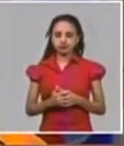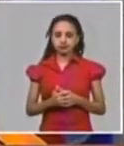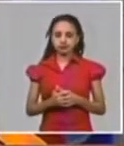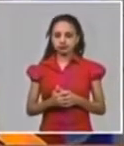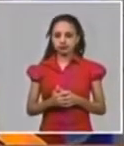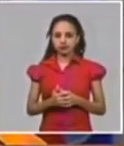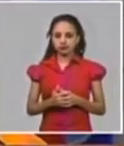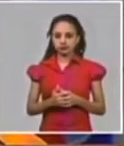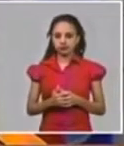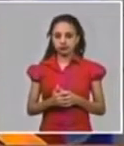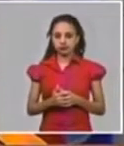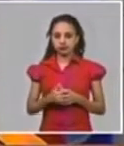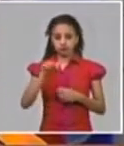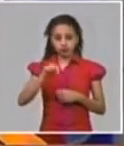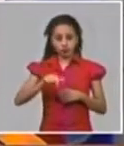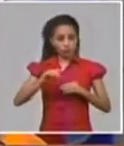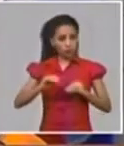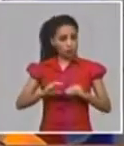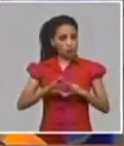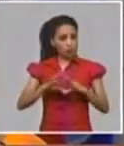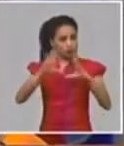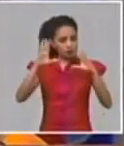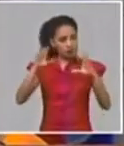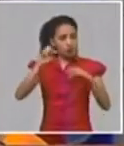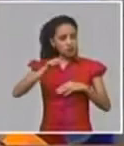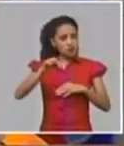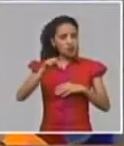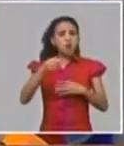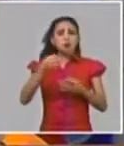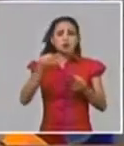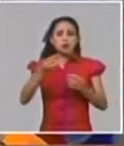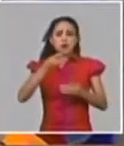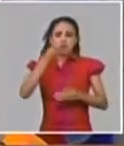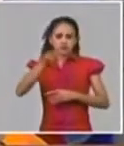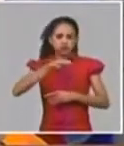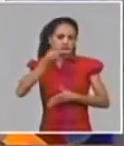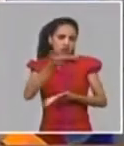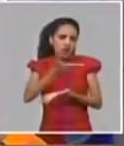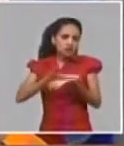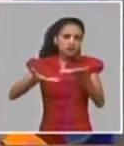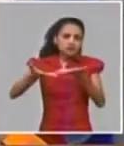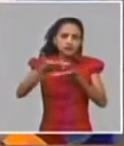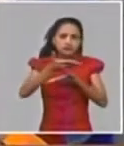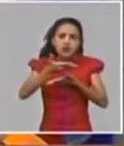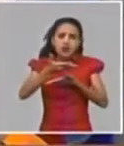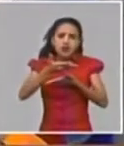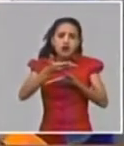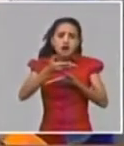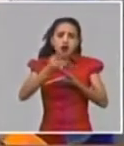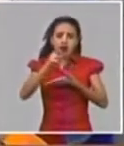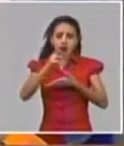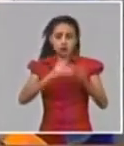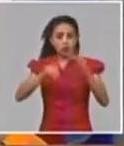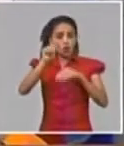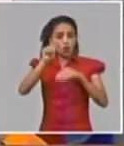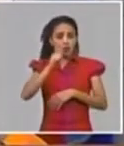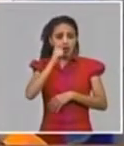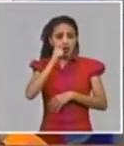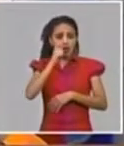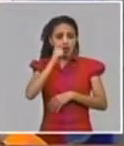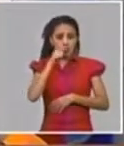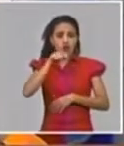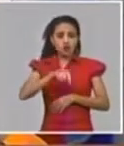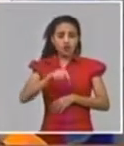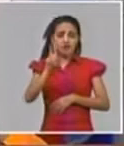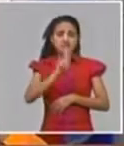Hoy por la mañana Randy hablaba con Raúl el decano de la facultad de matemáticas estuvimos en este cambio y